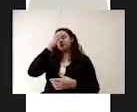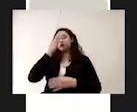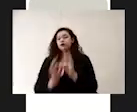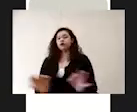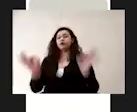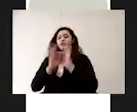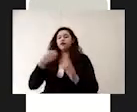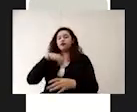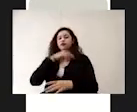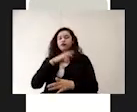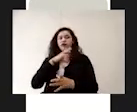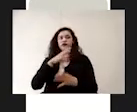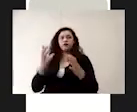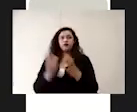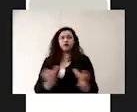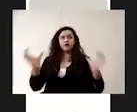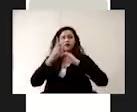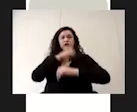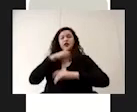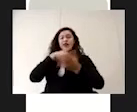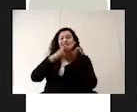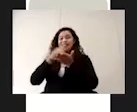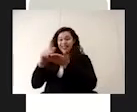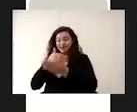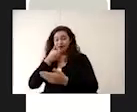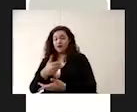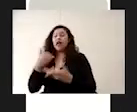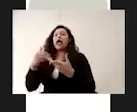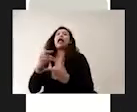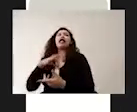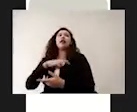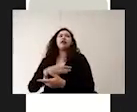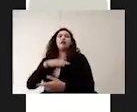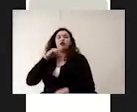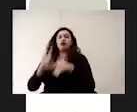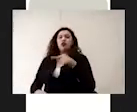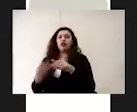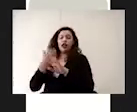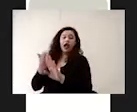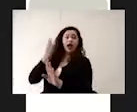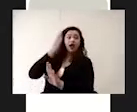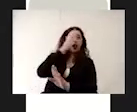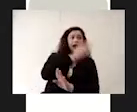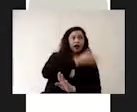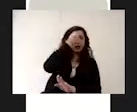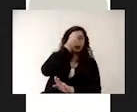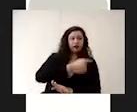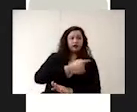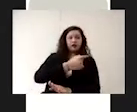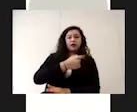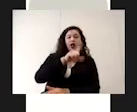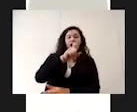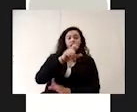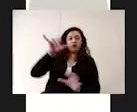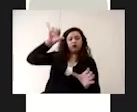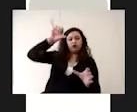que nuestros depósitos estén perfectamente limpios y desinfectados previo a llenarlos de agua